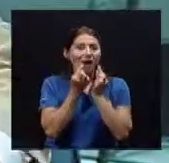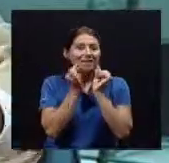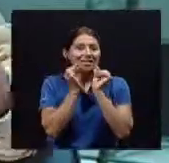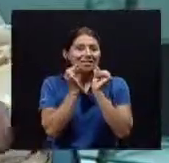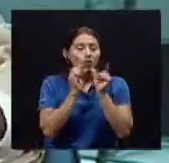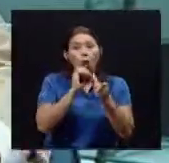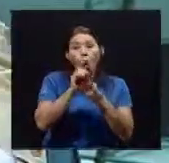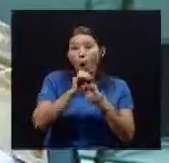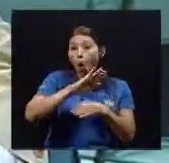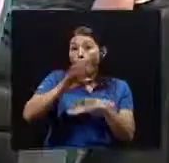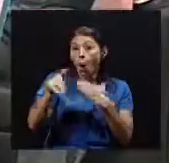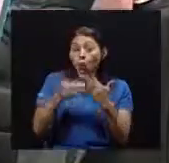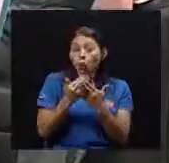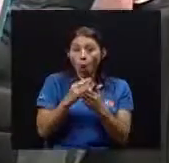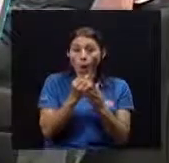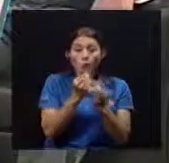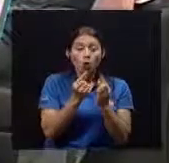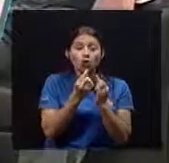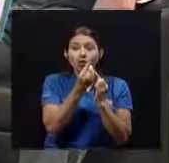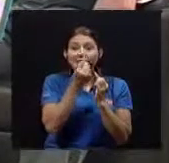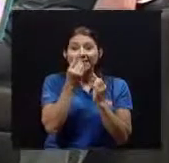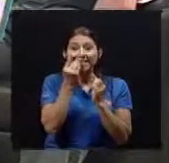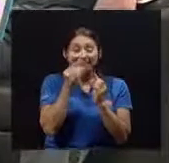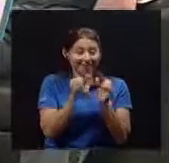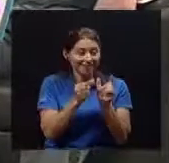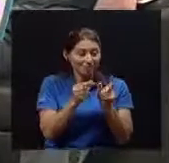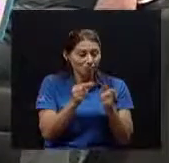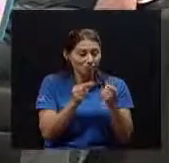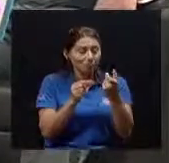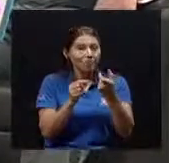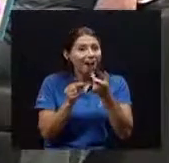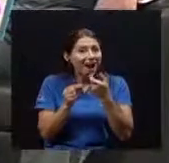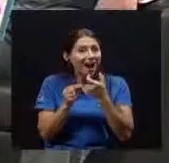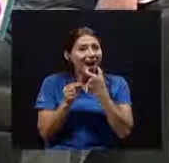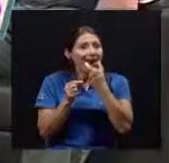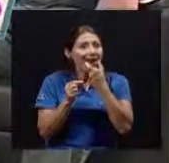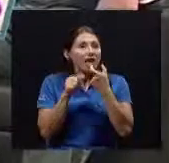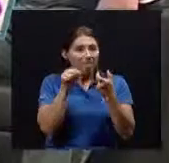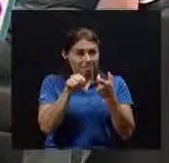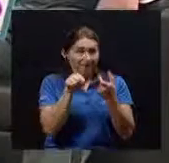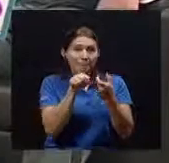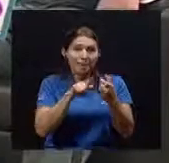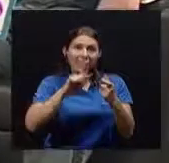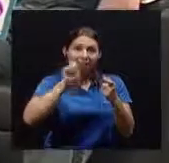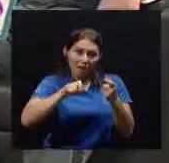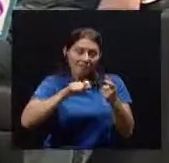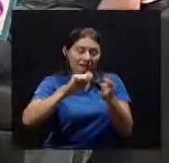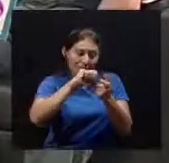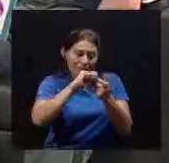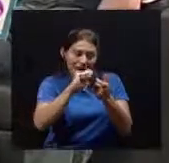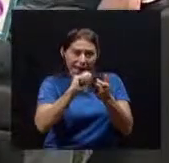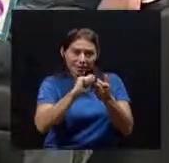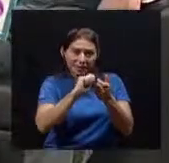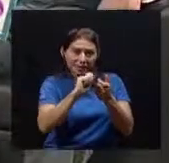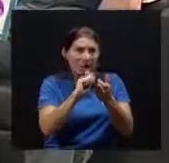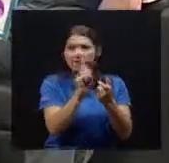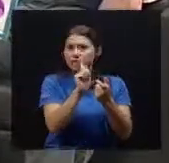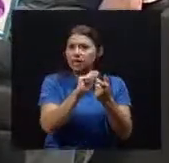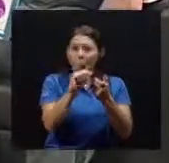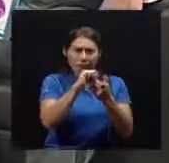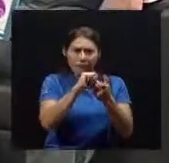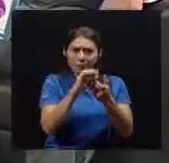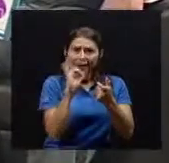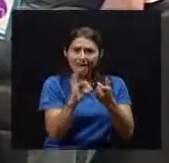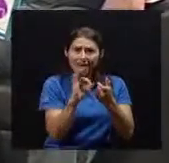Ganchitos Que son totales Esas también Hay que limpiarlas Porque si no provocan Lo que llaman estomatitis O la inflamación De los